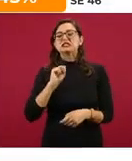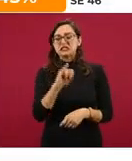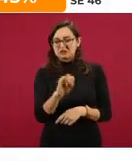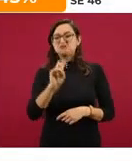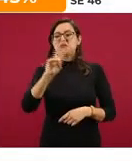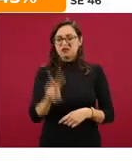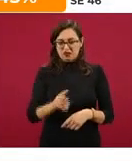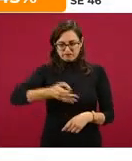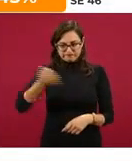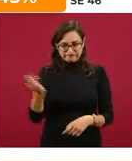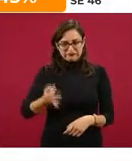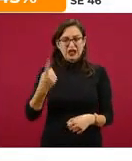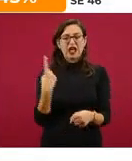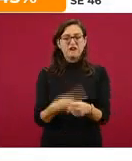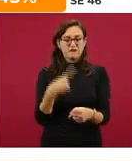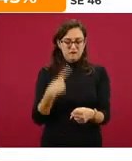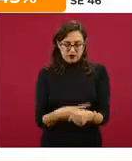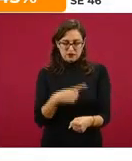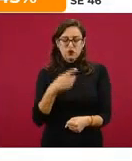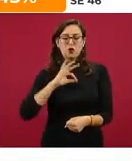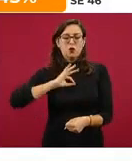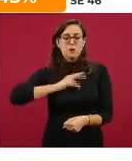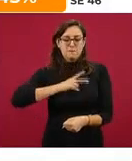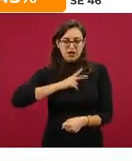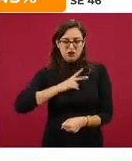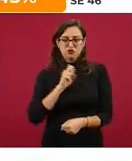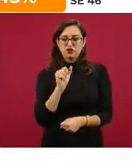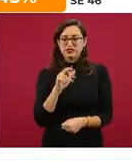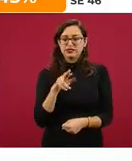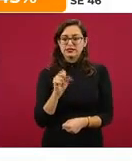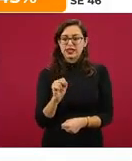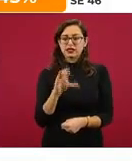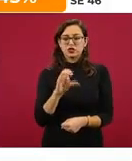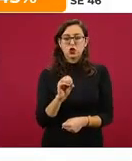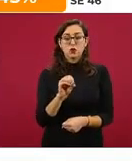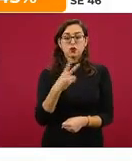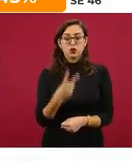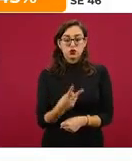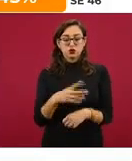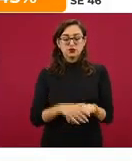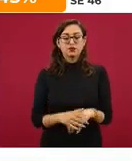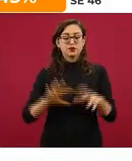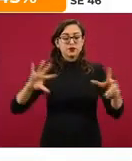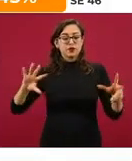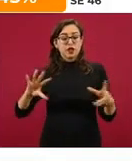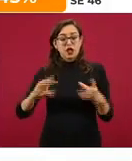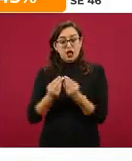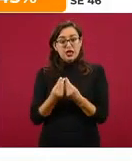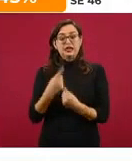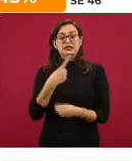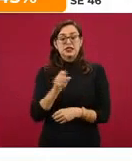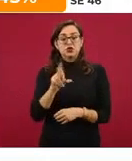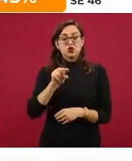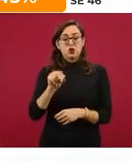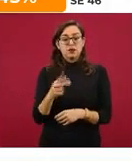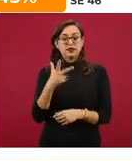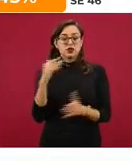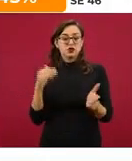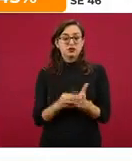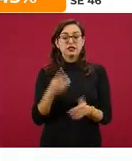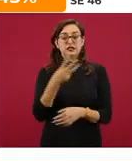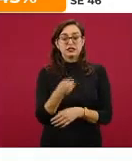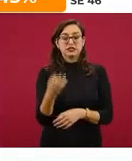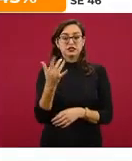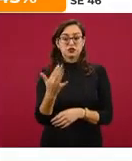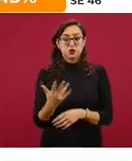SARS-CoV-2. Tenemos también un total de ciento noventa y ocho mil trescientas cincuenta y cinco